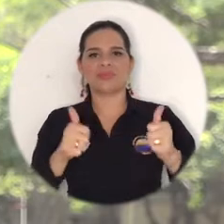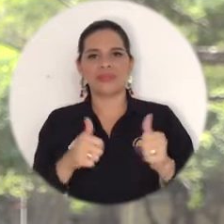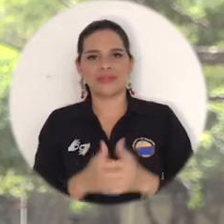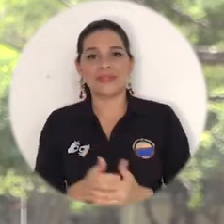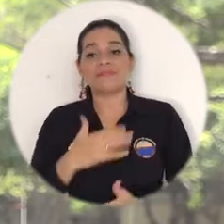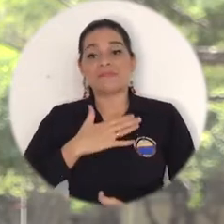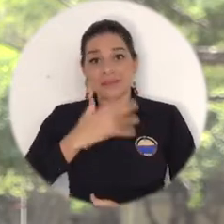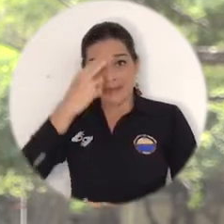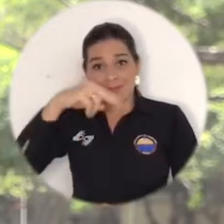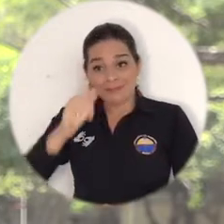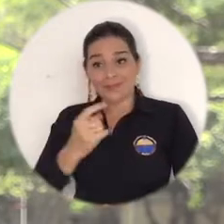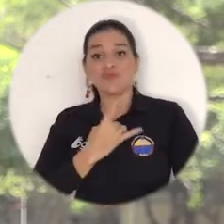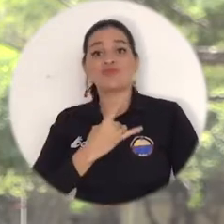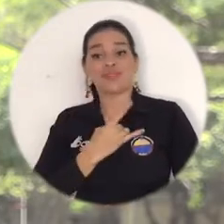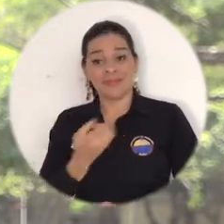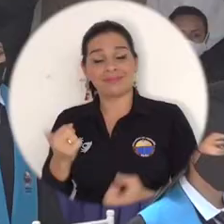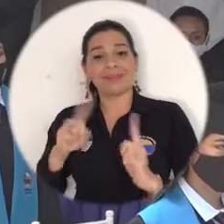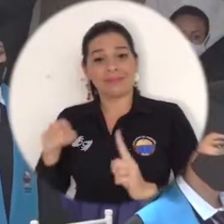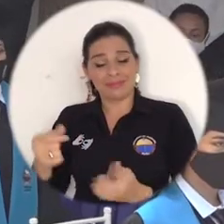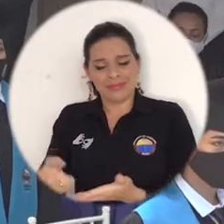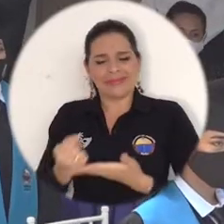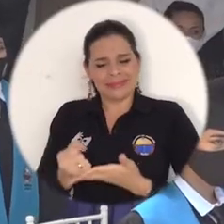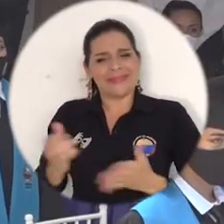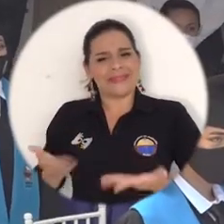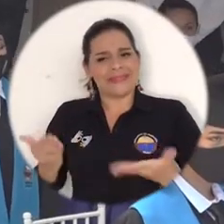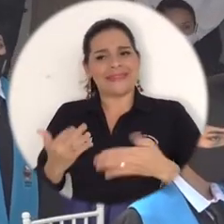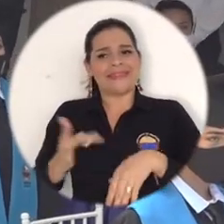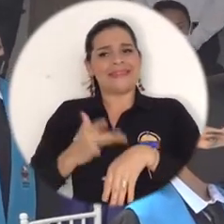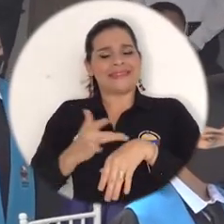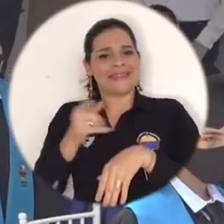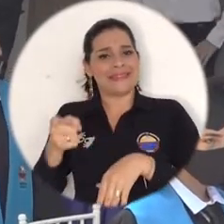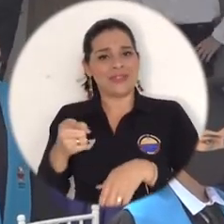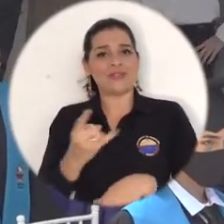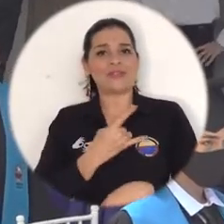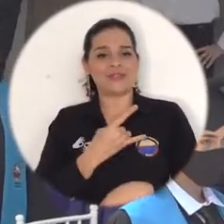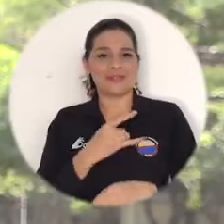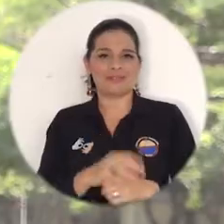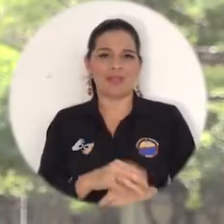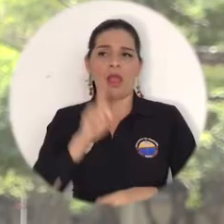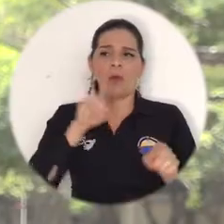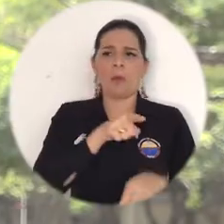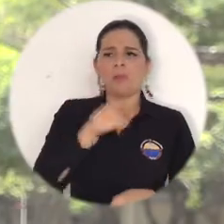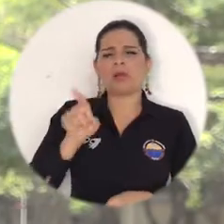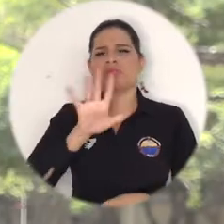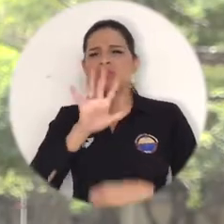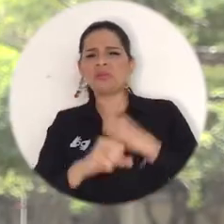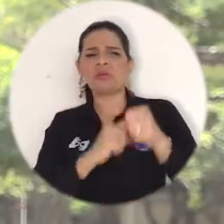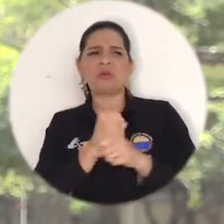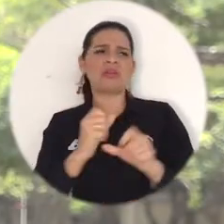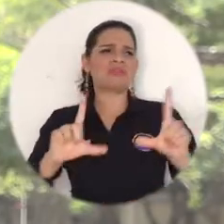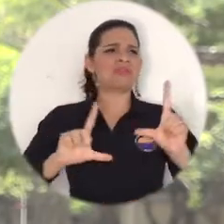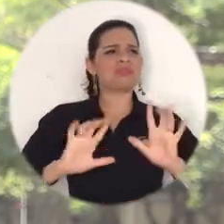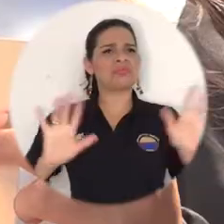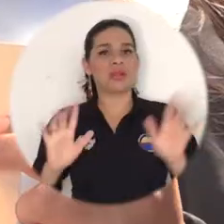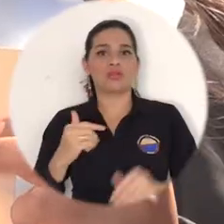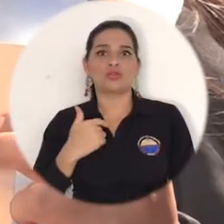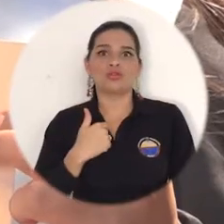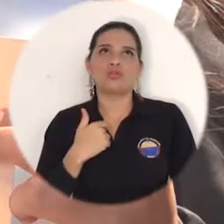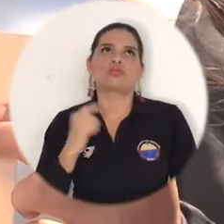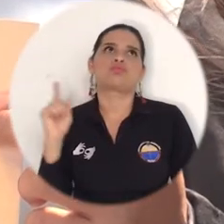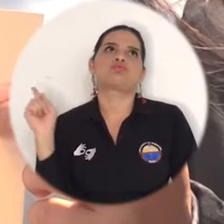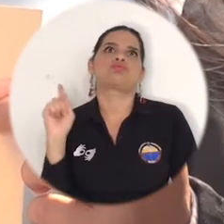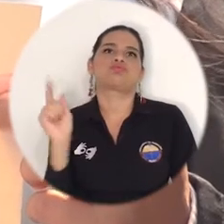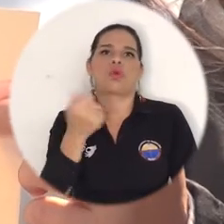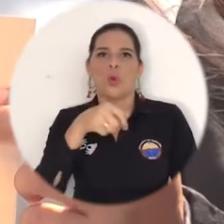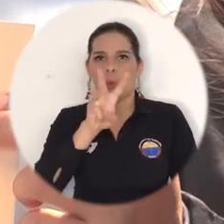Mi hija ya tiene 18 años, ya está en la universidad también. De pronto para los compañeros es un sueño de cinco años. El mío es un sueño de toda una vida. María